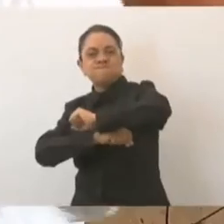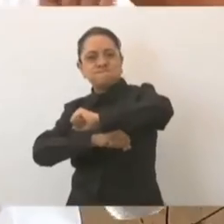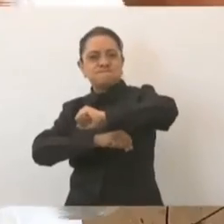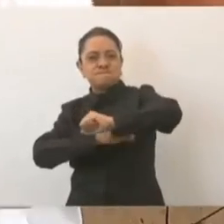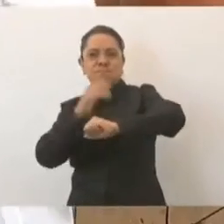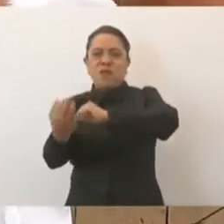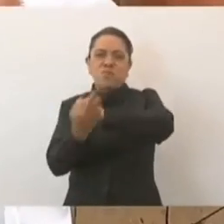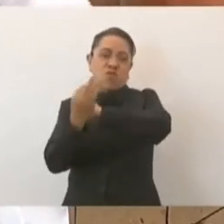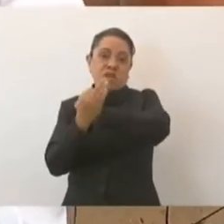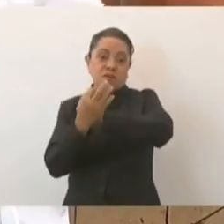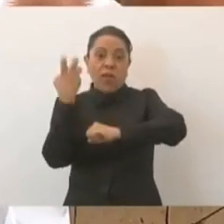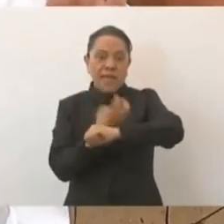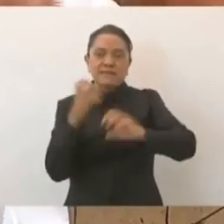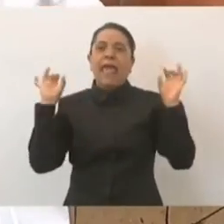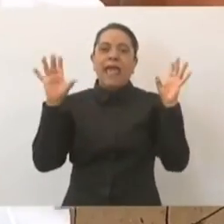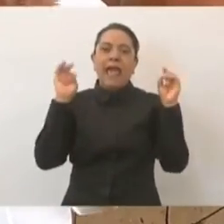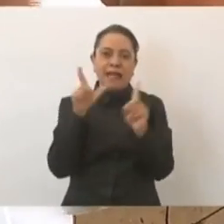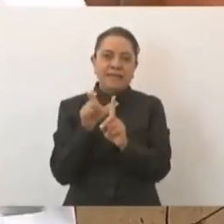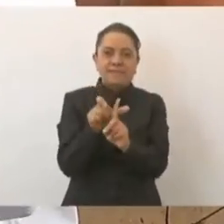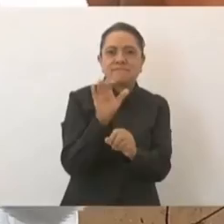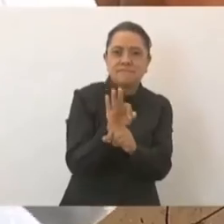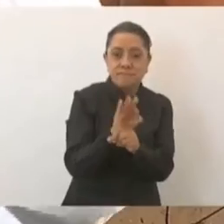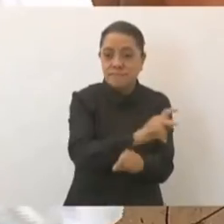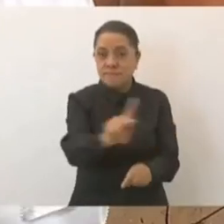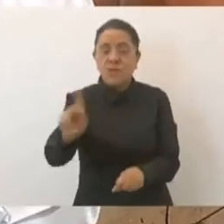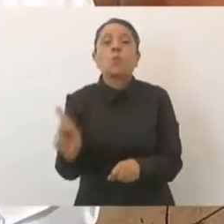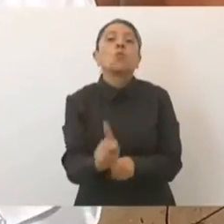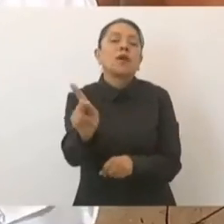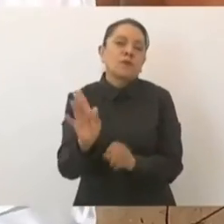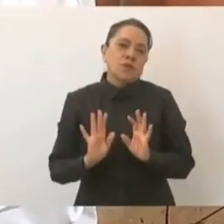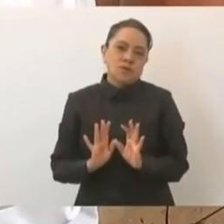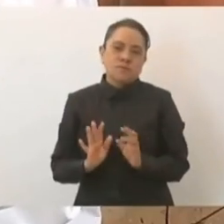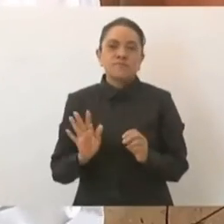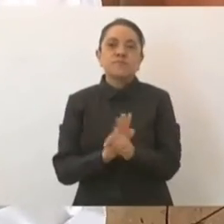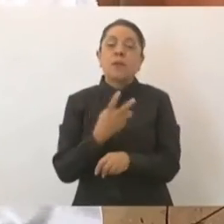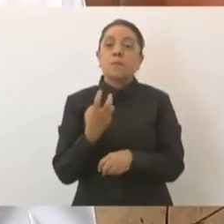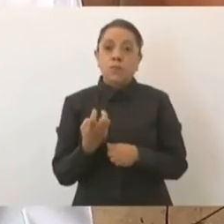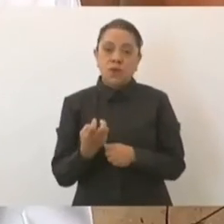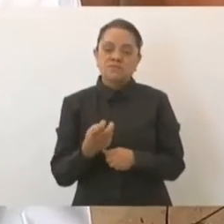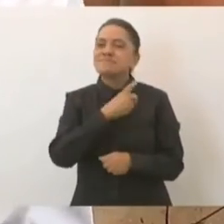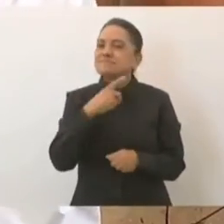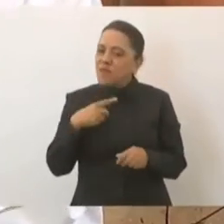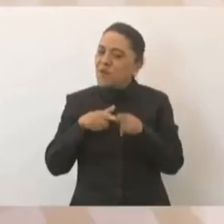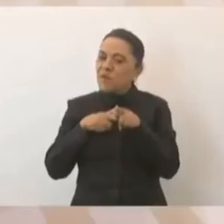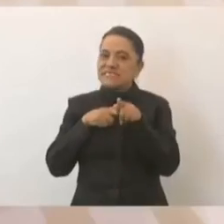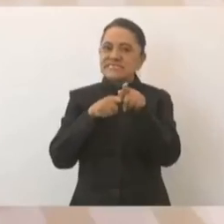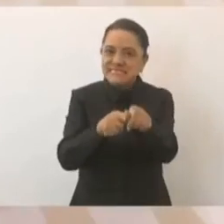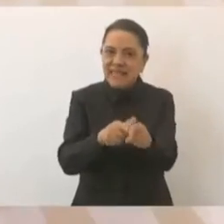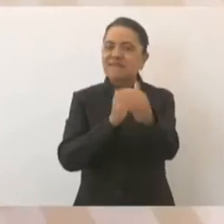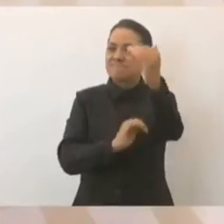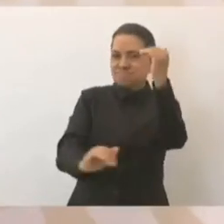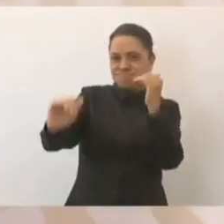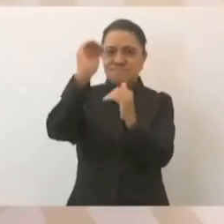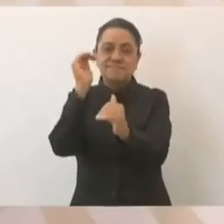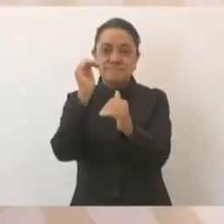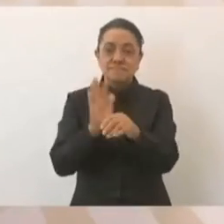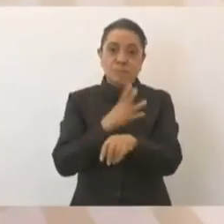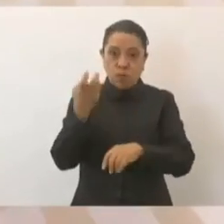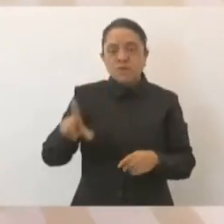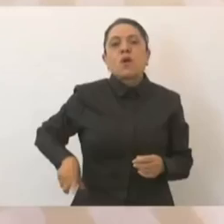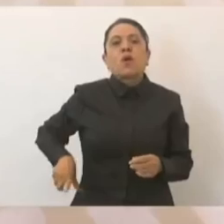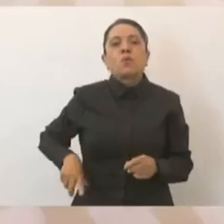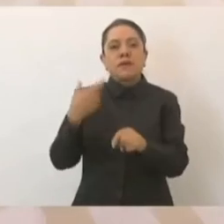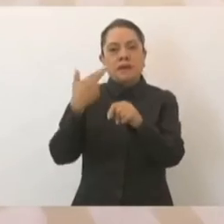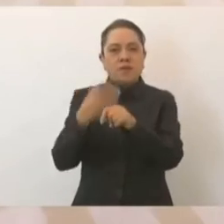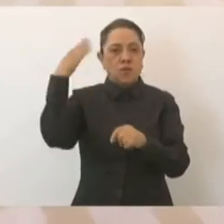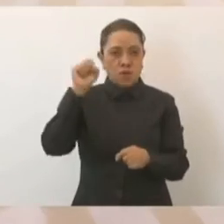Ese es el ángel de la guarda, el pueblo. Por eso hay que seguir adelante y el gobernador de Morelos,